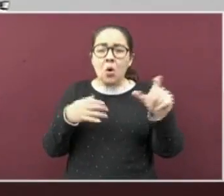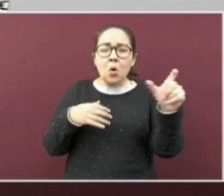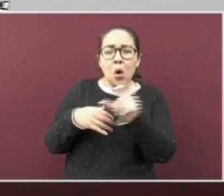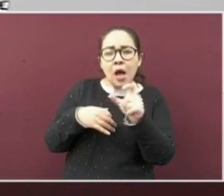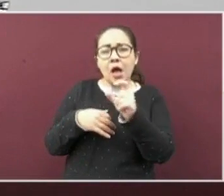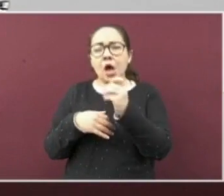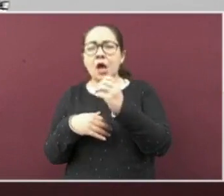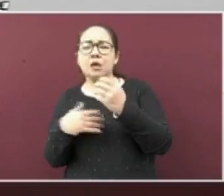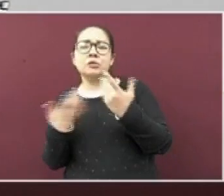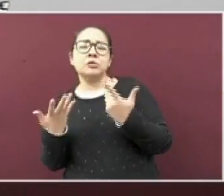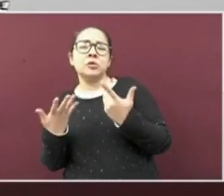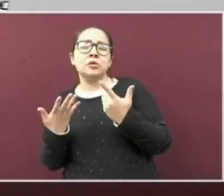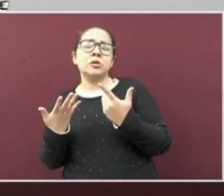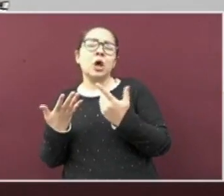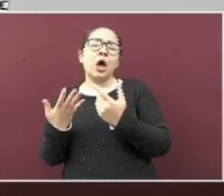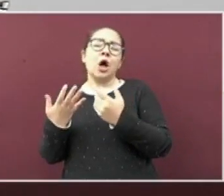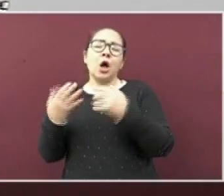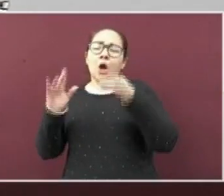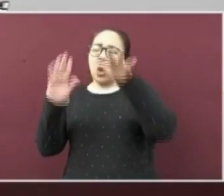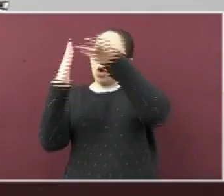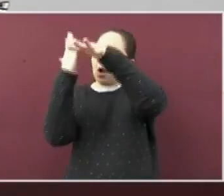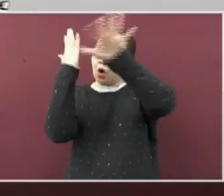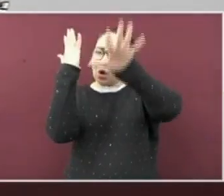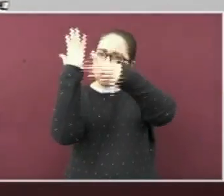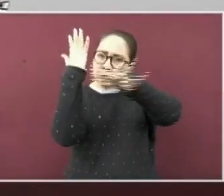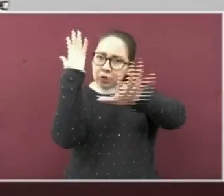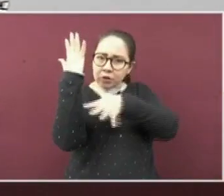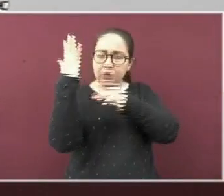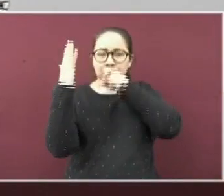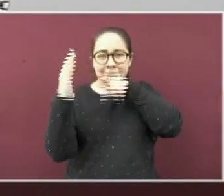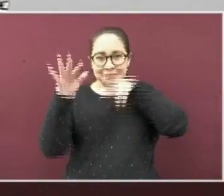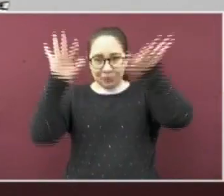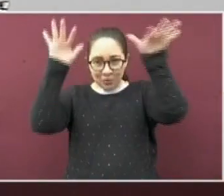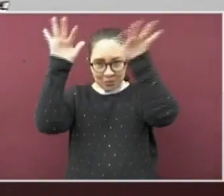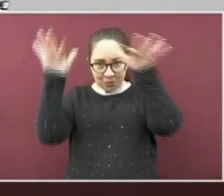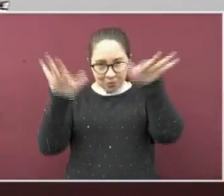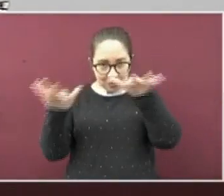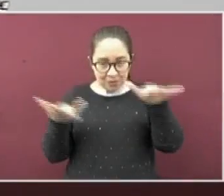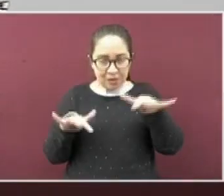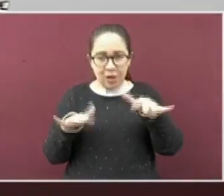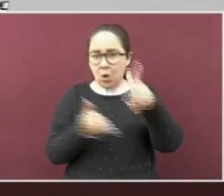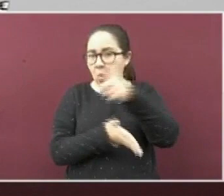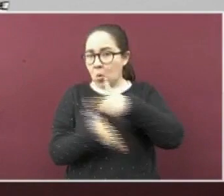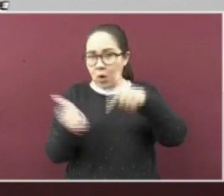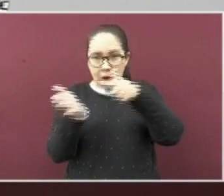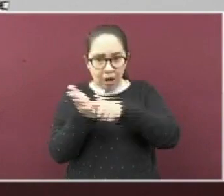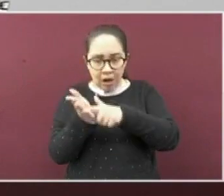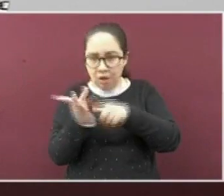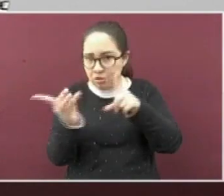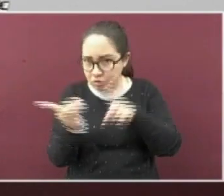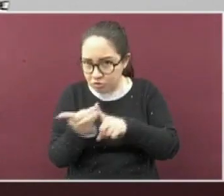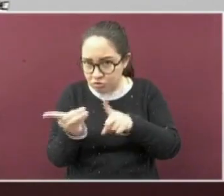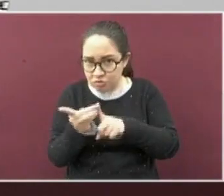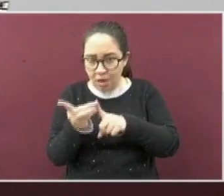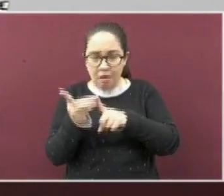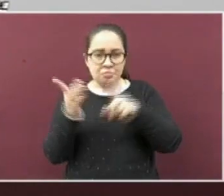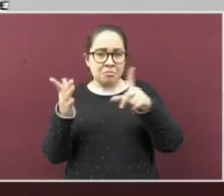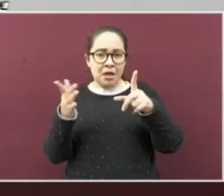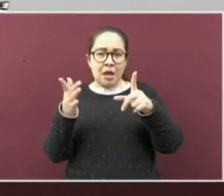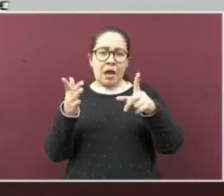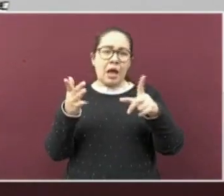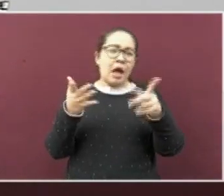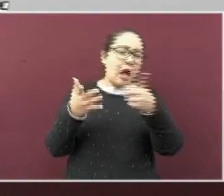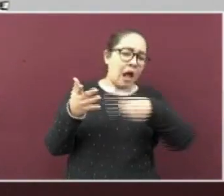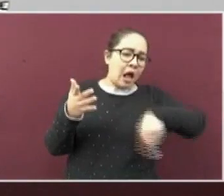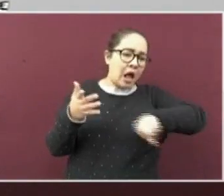otoño y durante el invierno en las regiones tropicales durante todo el año,